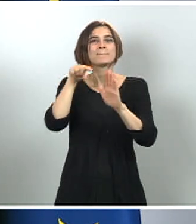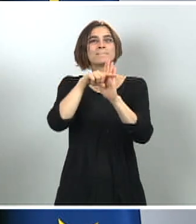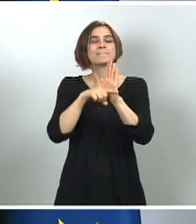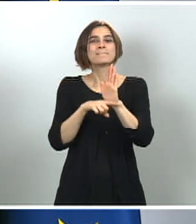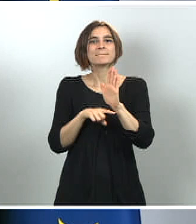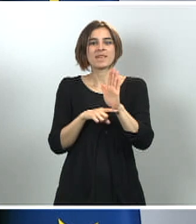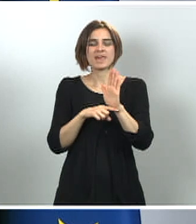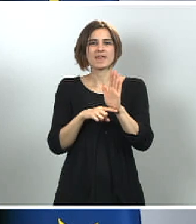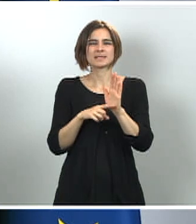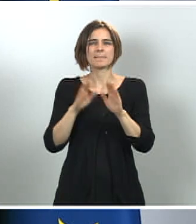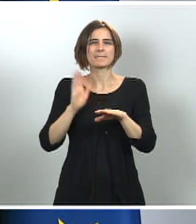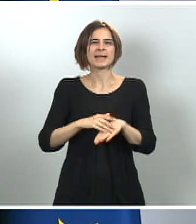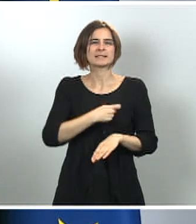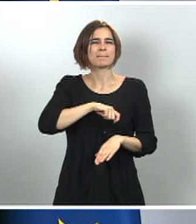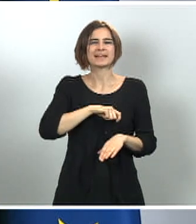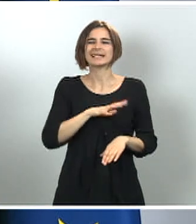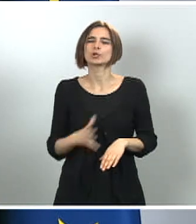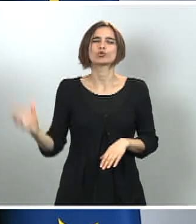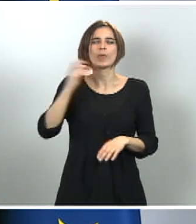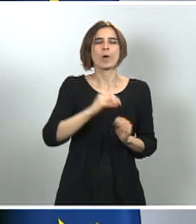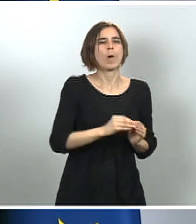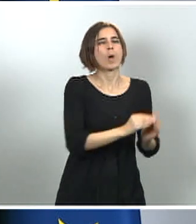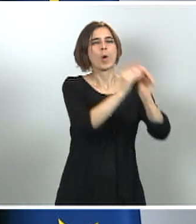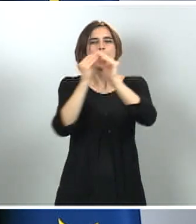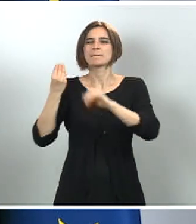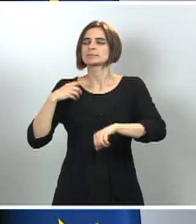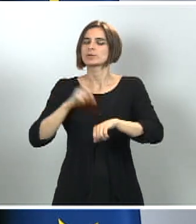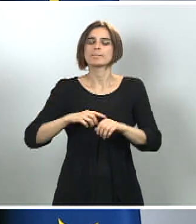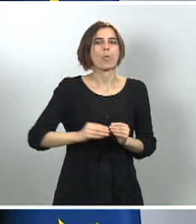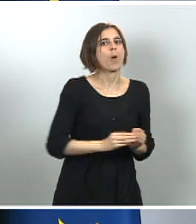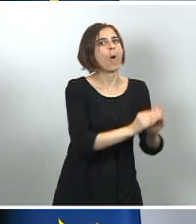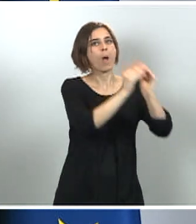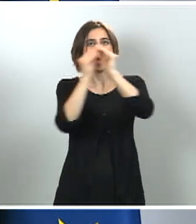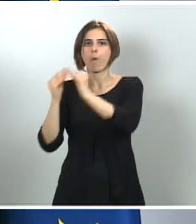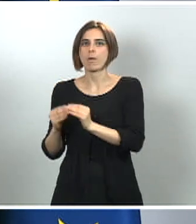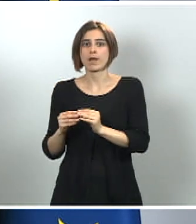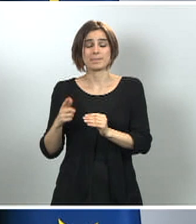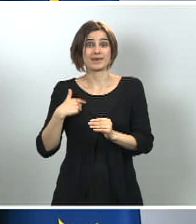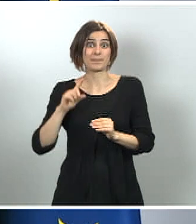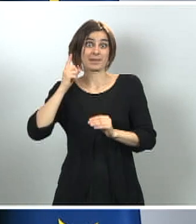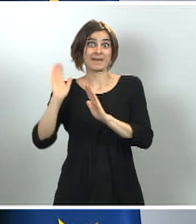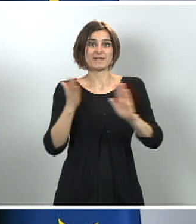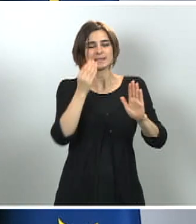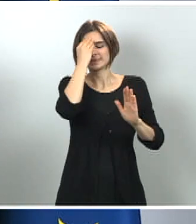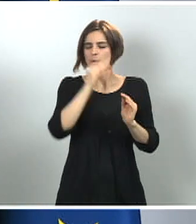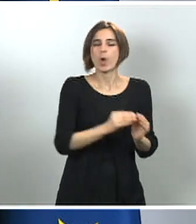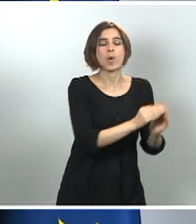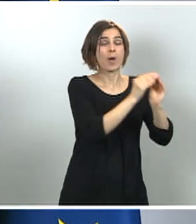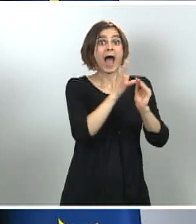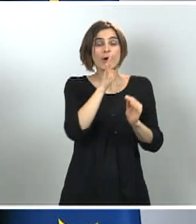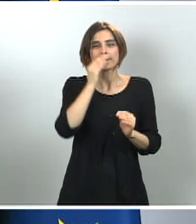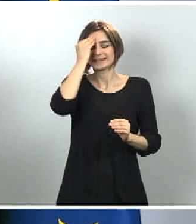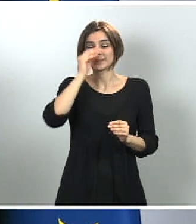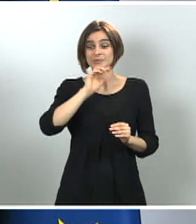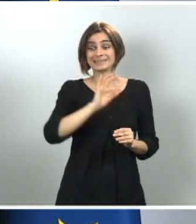a la hora de abordar la primera fase de lucha contra la pandemia, pensamos que en esta fase de transición hacia la nueva normalidad